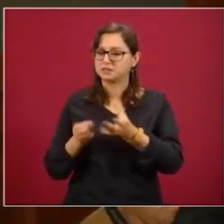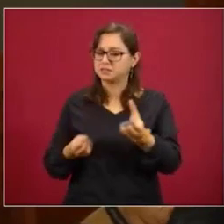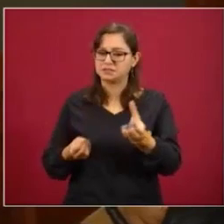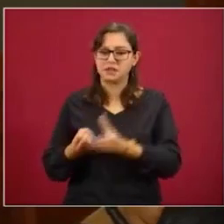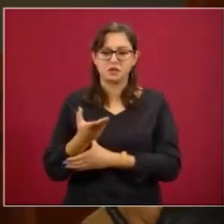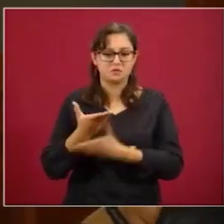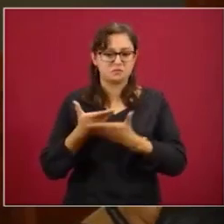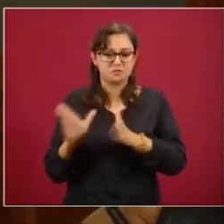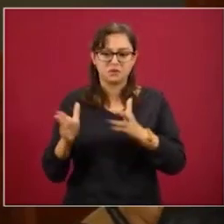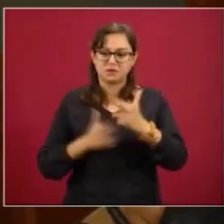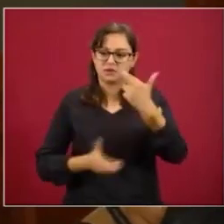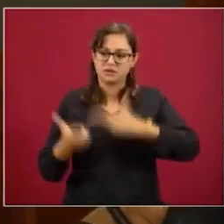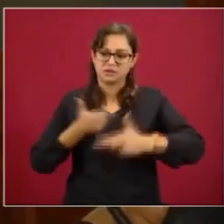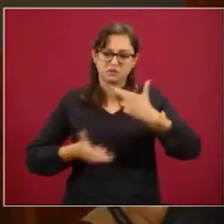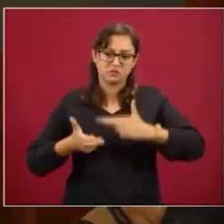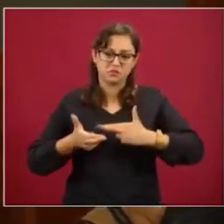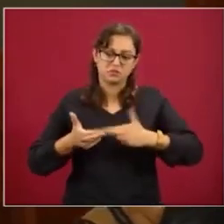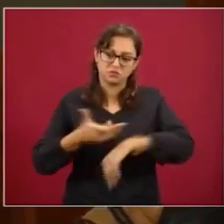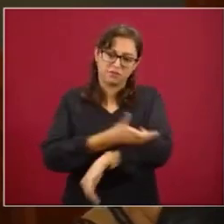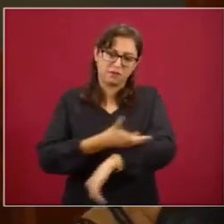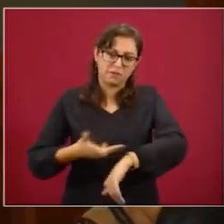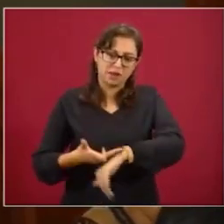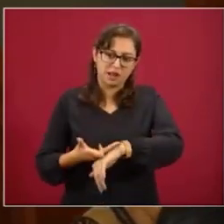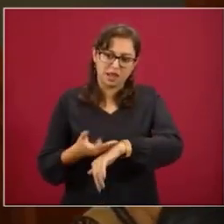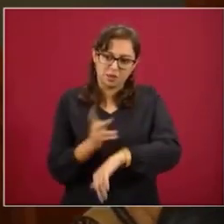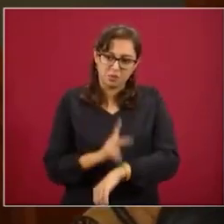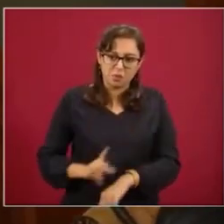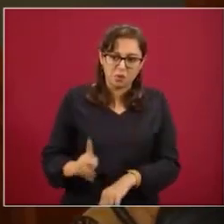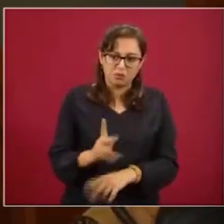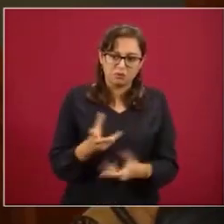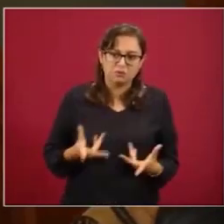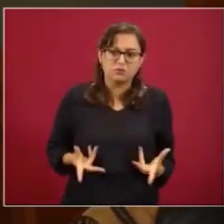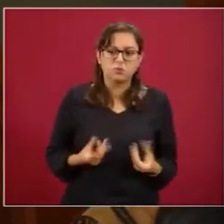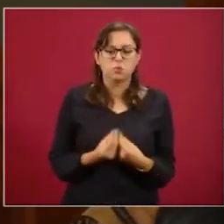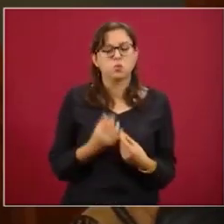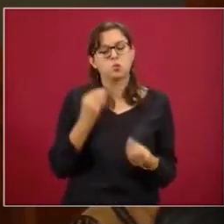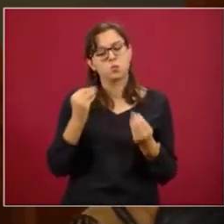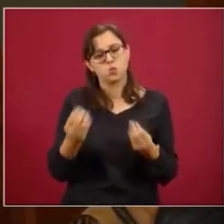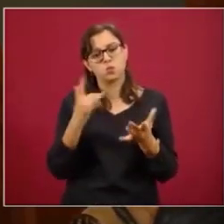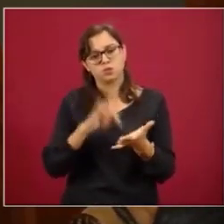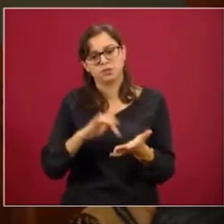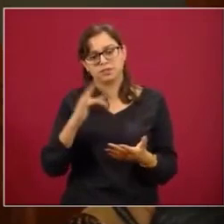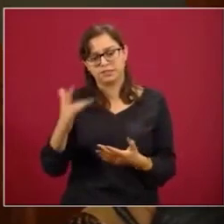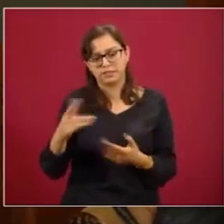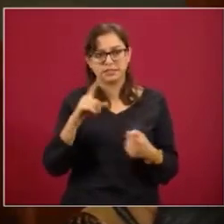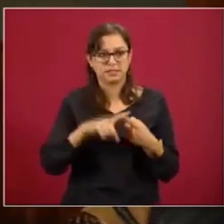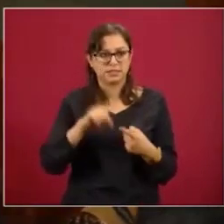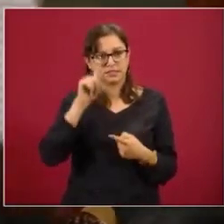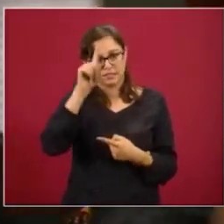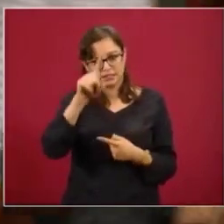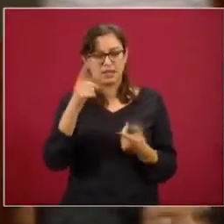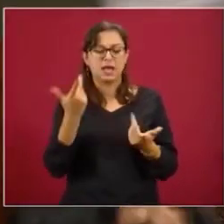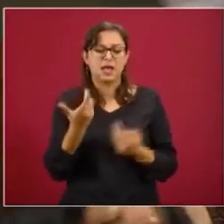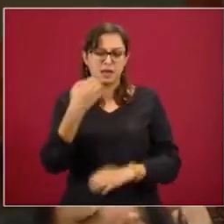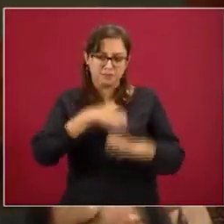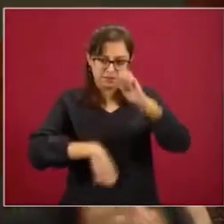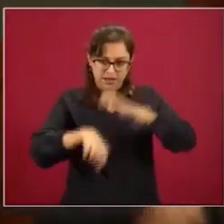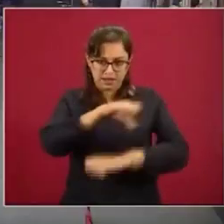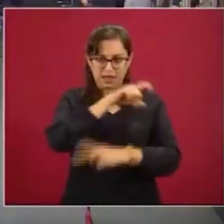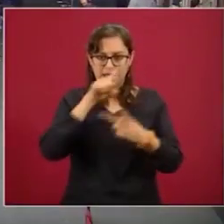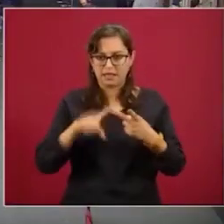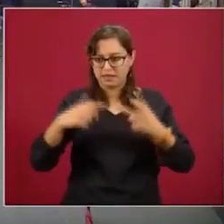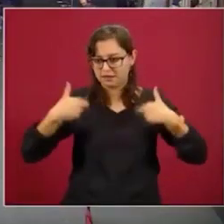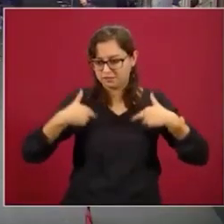está con su familia y le agradece la intervención de la cancillería, el cónsul allá en Michigan y, por supuesto, en su gobierno.